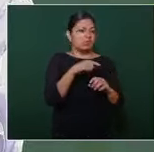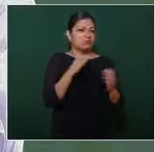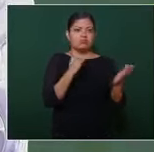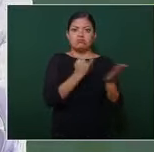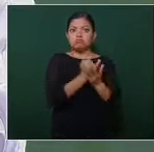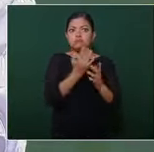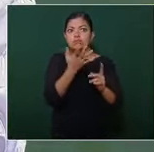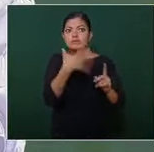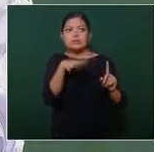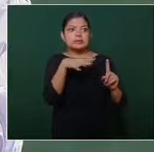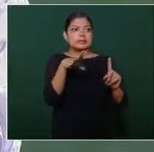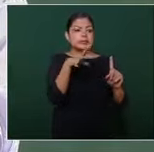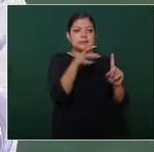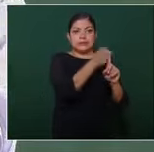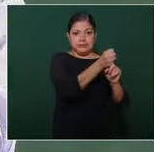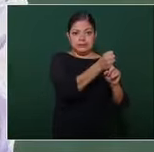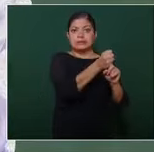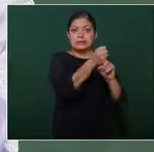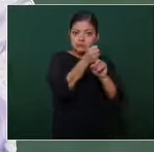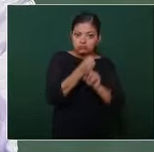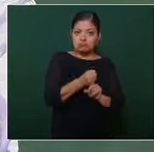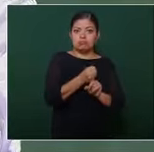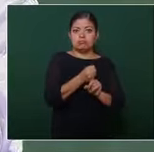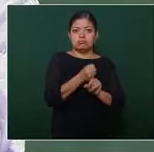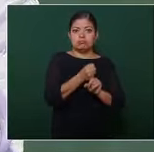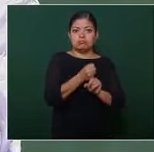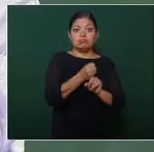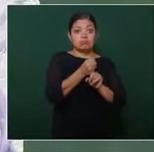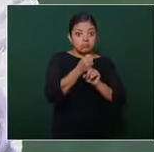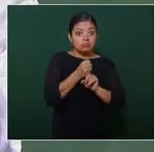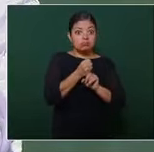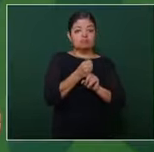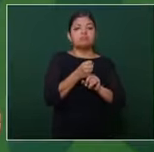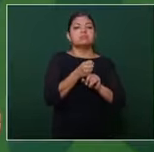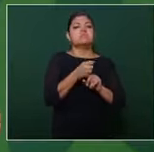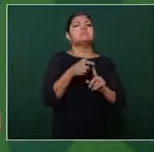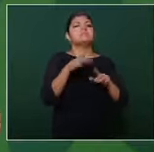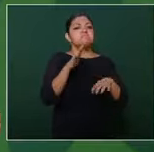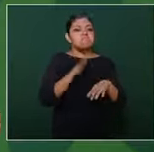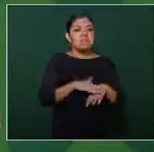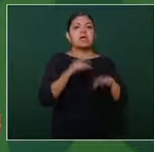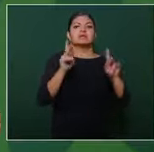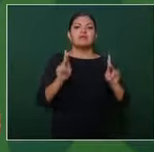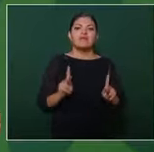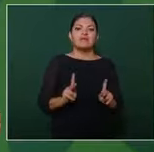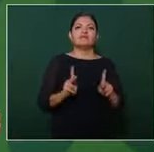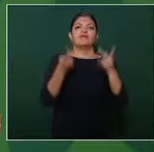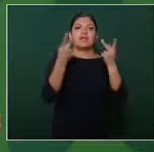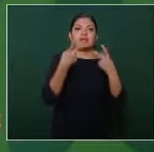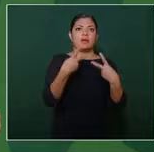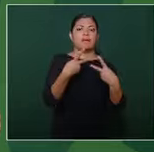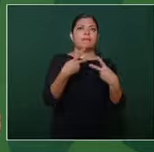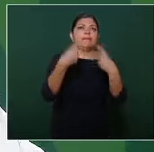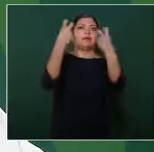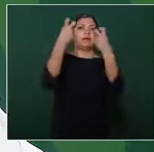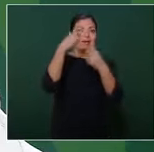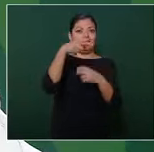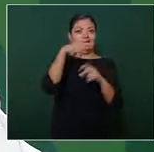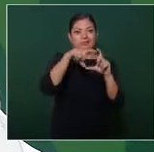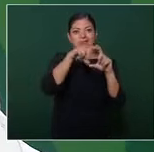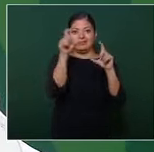de nuevo y todavía regresa y vende otra parte del territorio nacional la mesilla